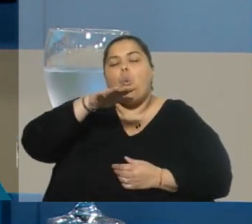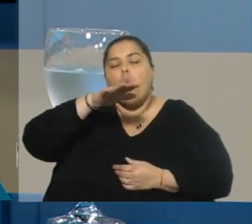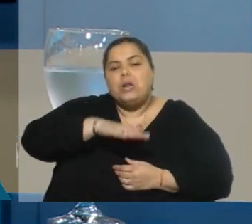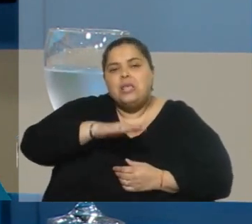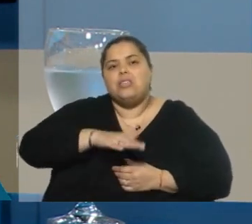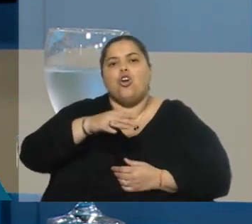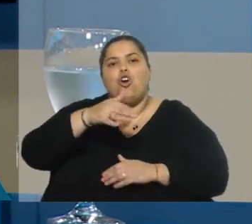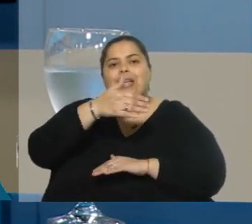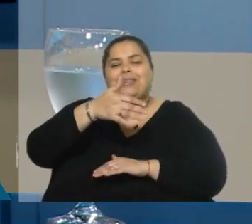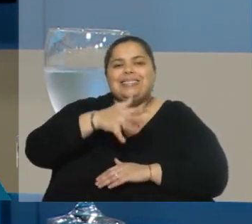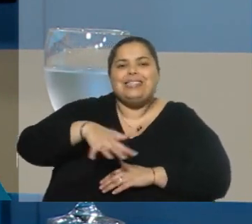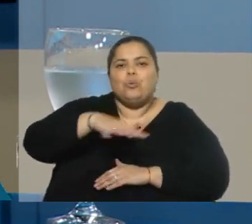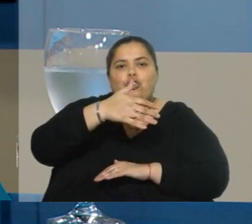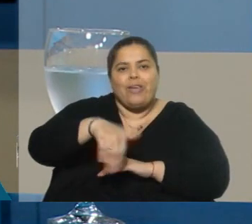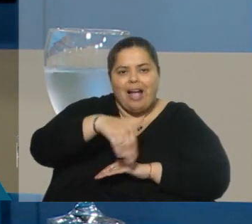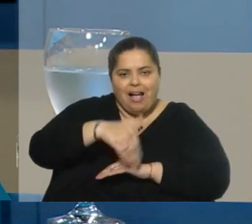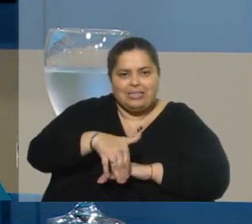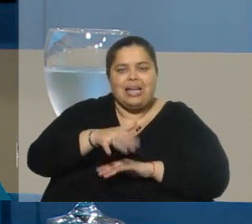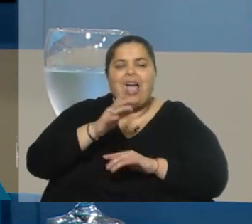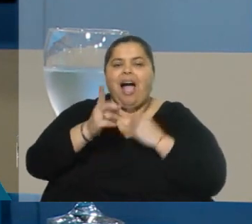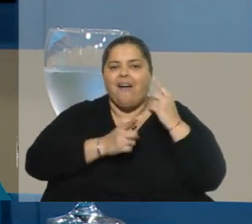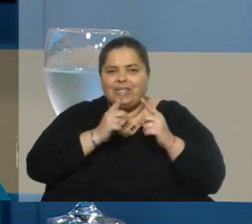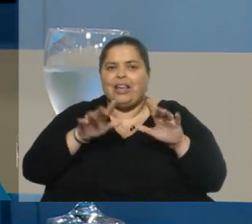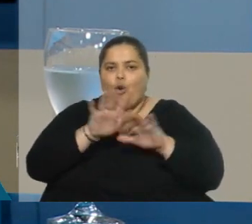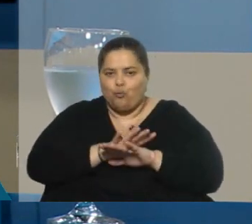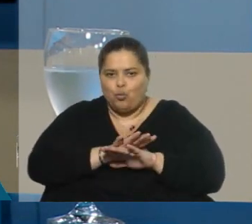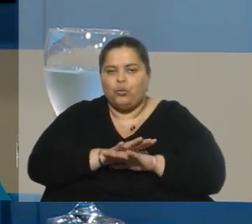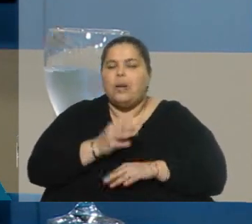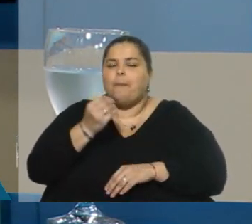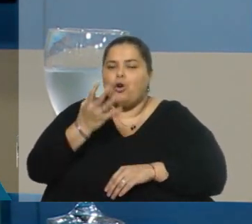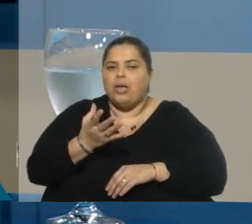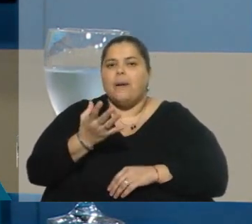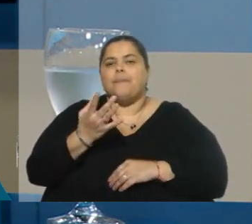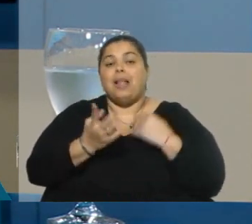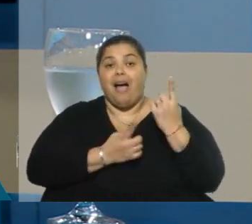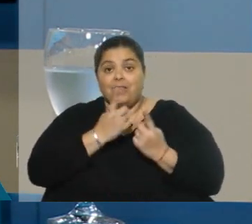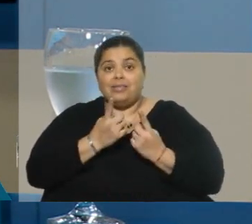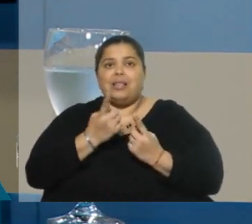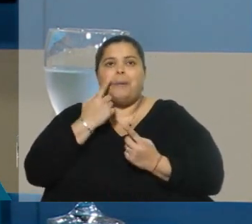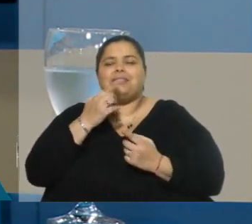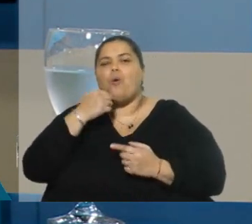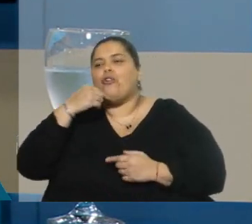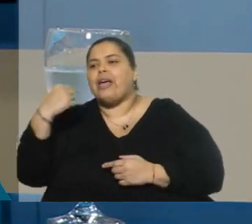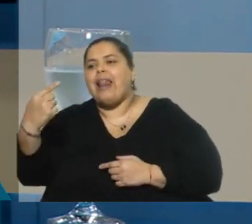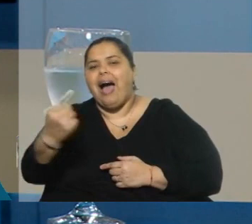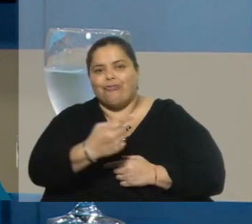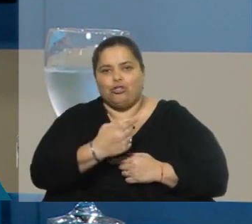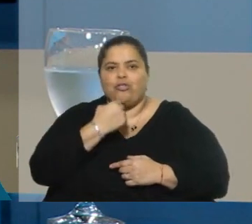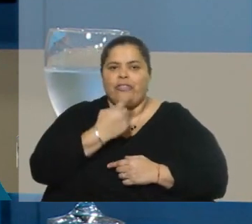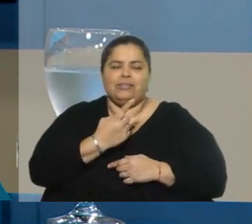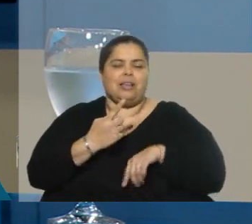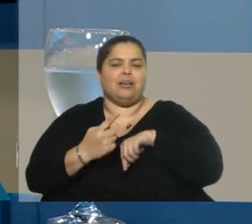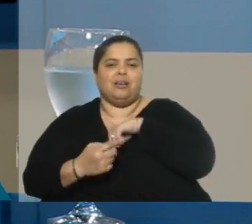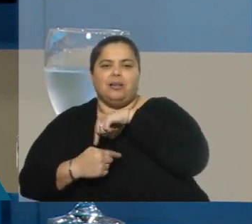calle, como se dice comúnmente, a veces se presta a confusión. Y a veces se presta no solo a confusión, a veces contribuye a relatos que en tal caso